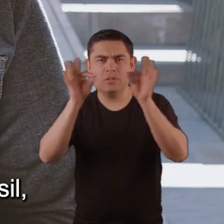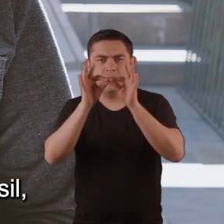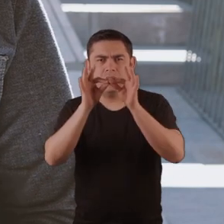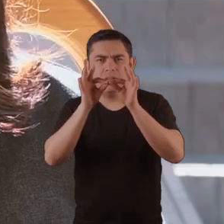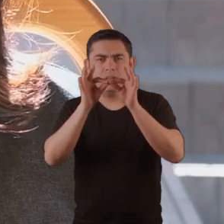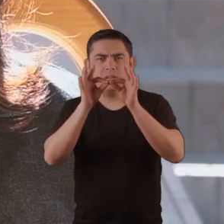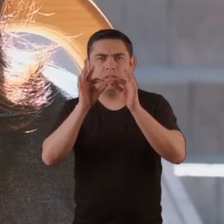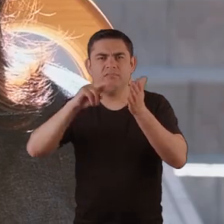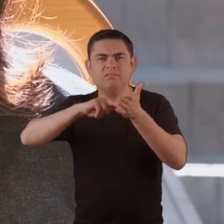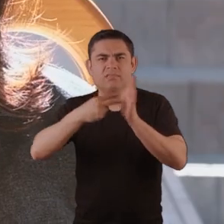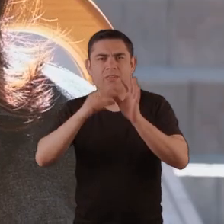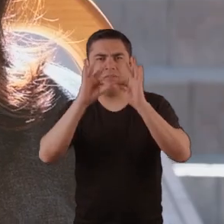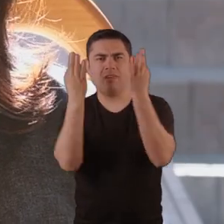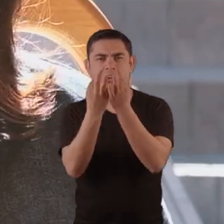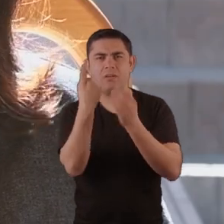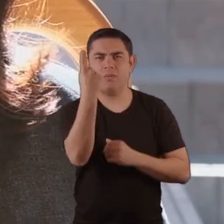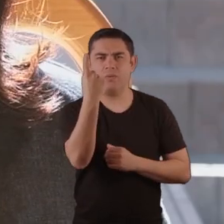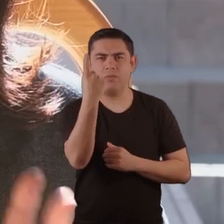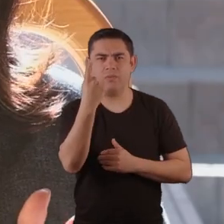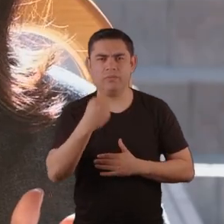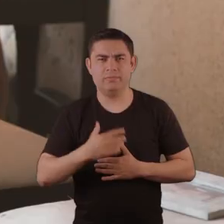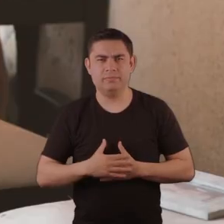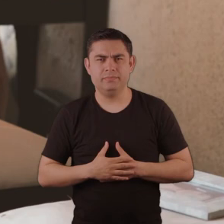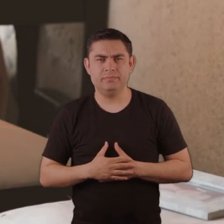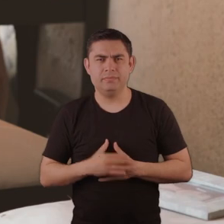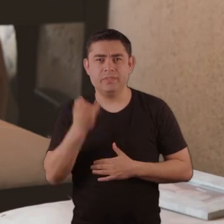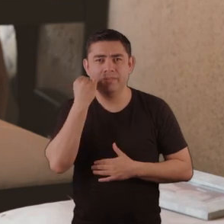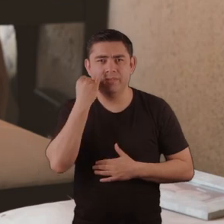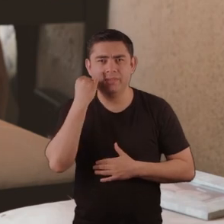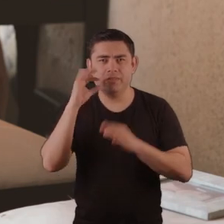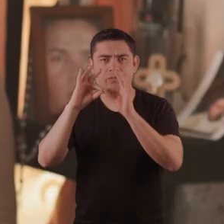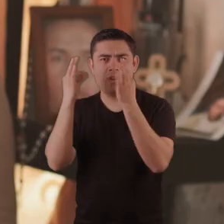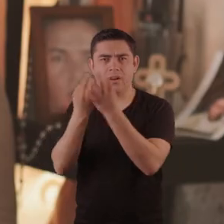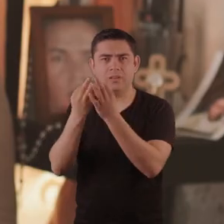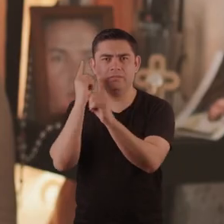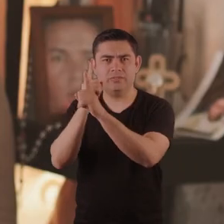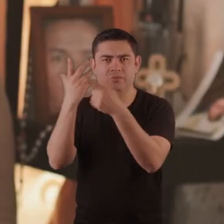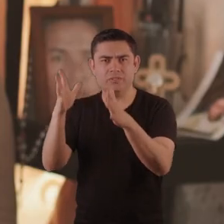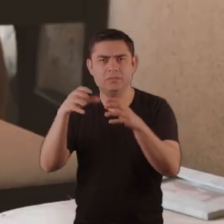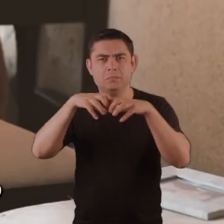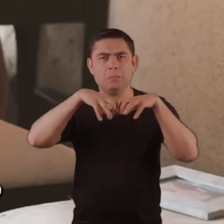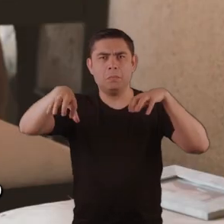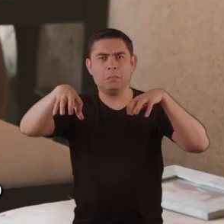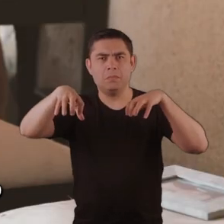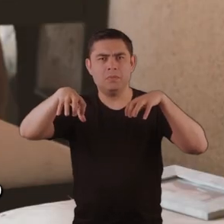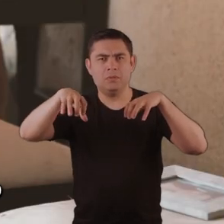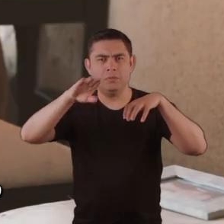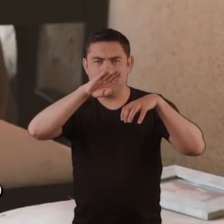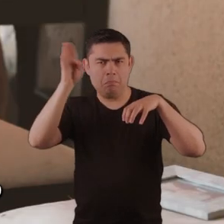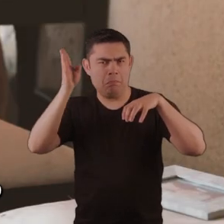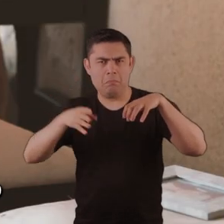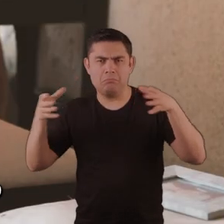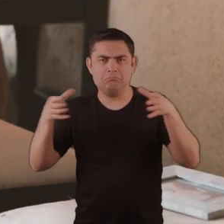Brasil, es como si fuéramos una sola familia. Cuando encuentras a alguien, eso es satisfactorio porque hay familias que